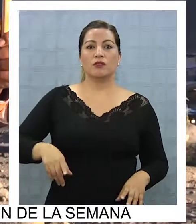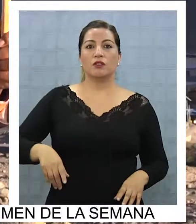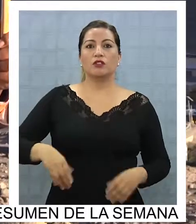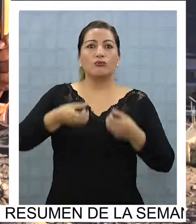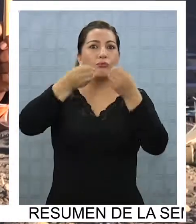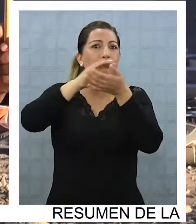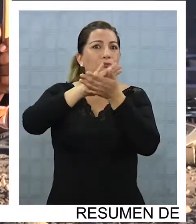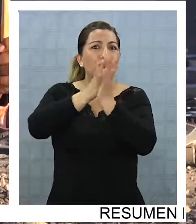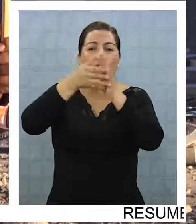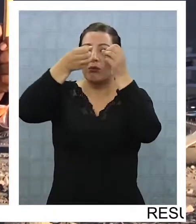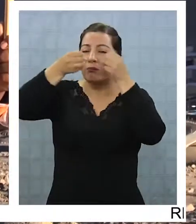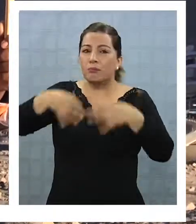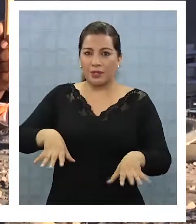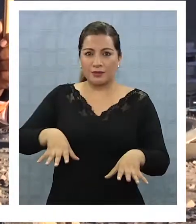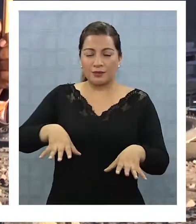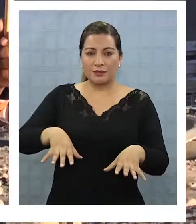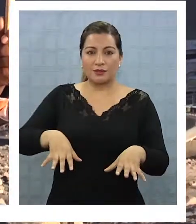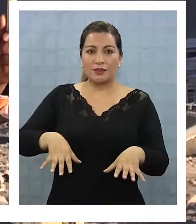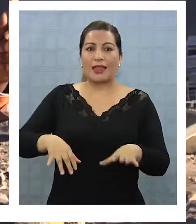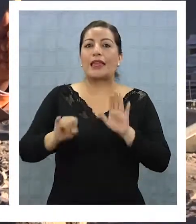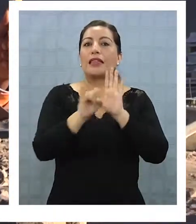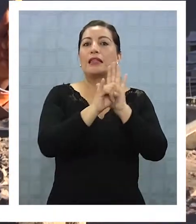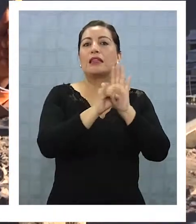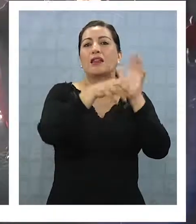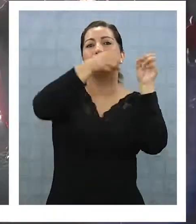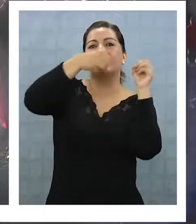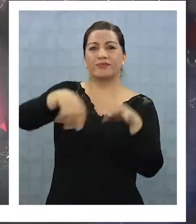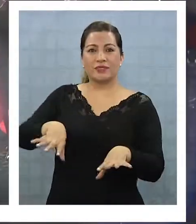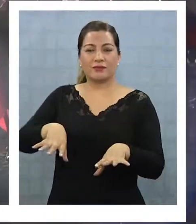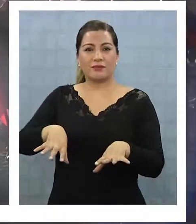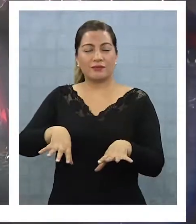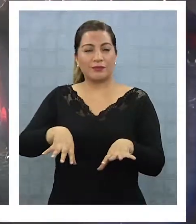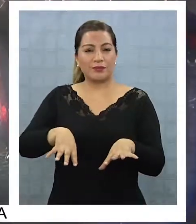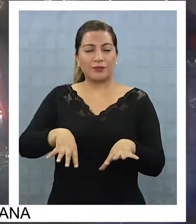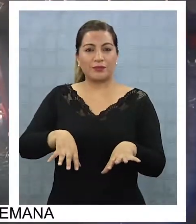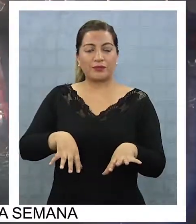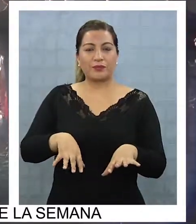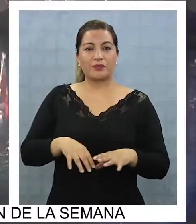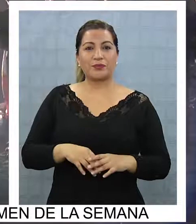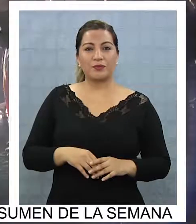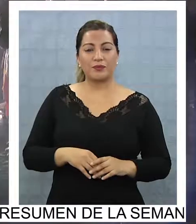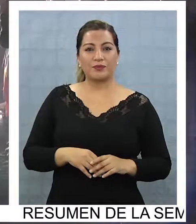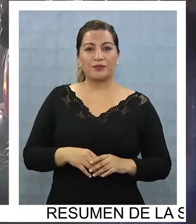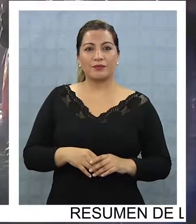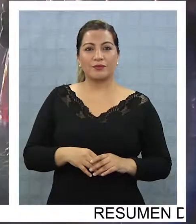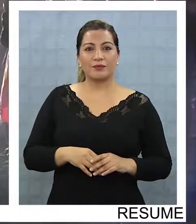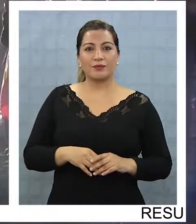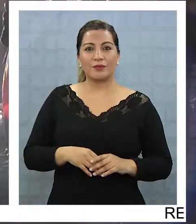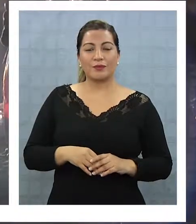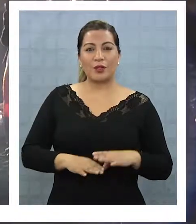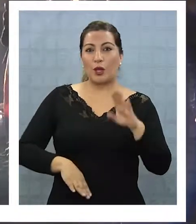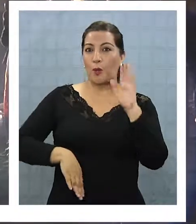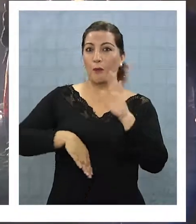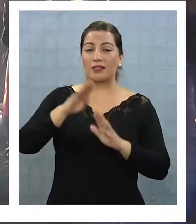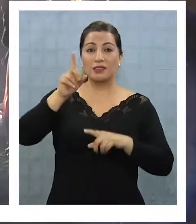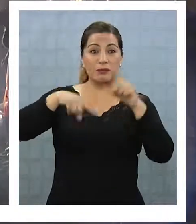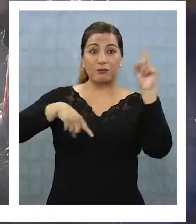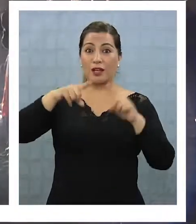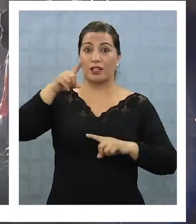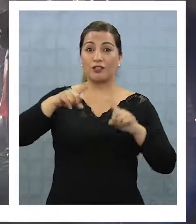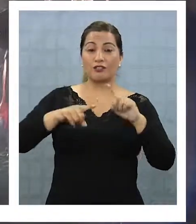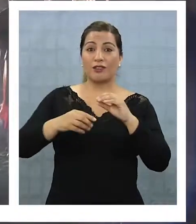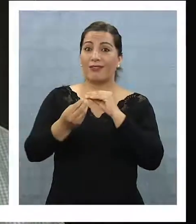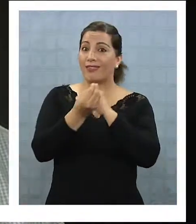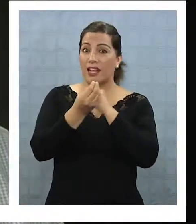hemos perdido todo. Hemos perdido identidad, hemos perdido los máximos